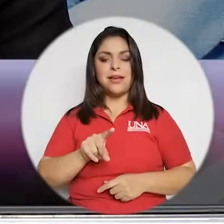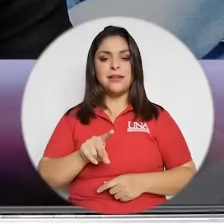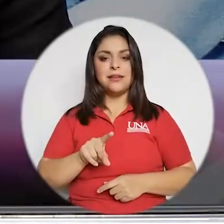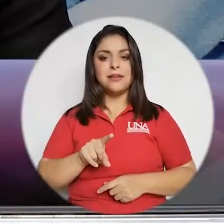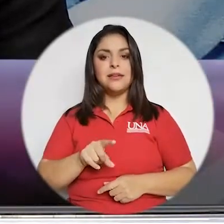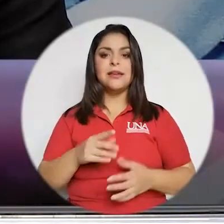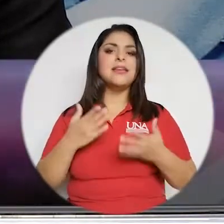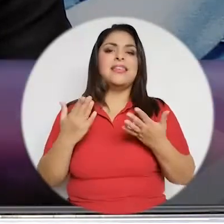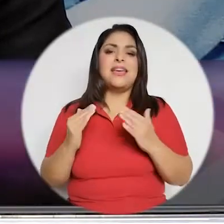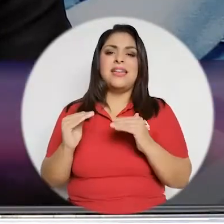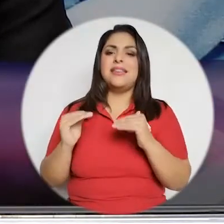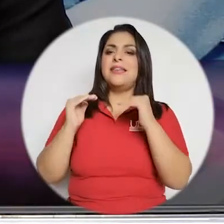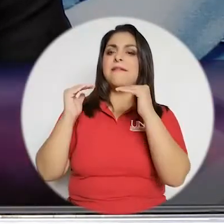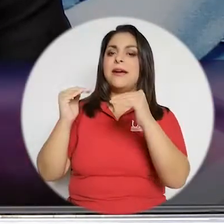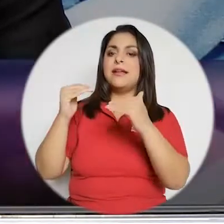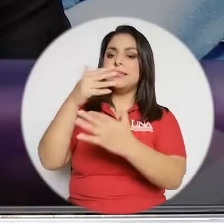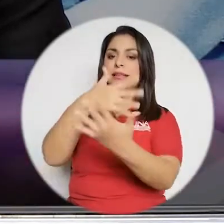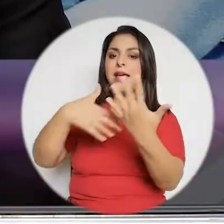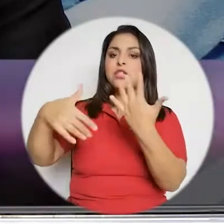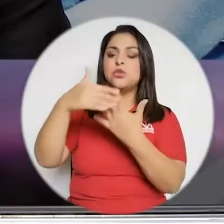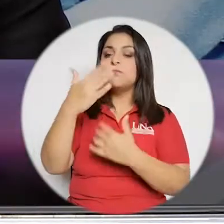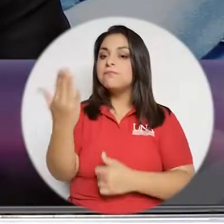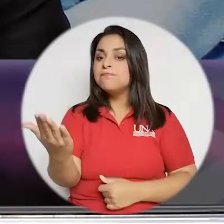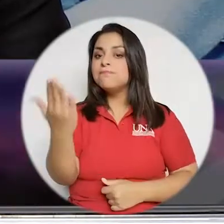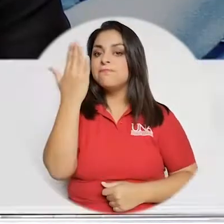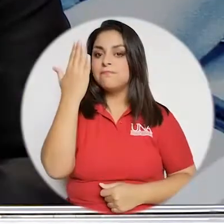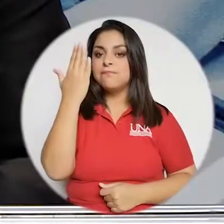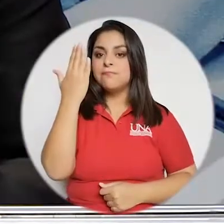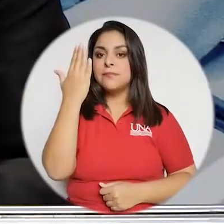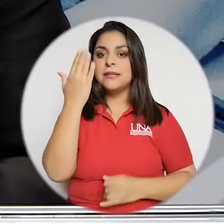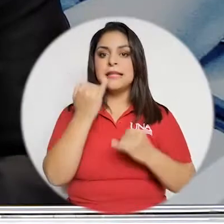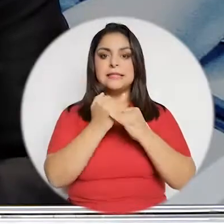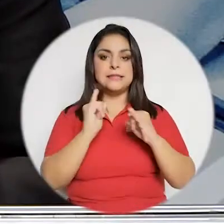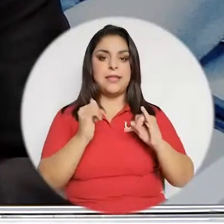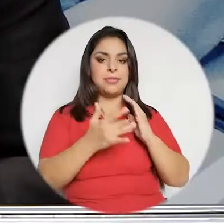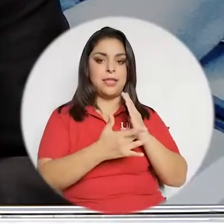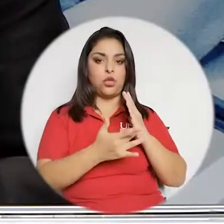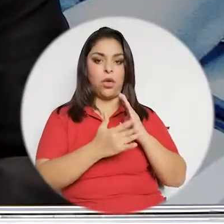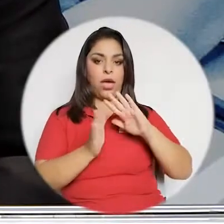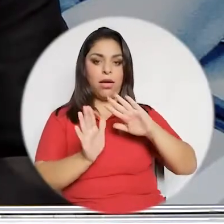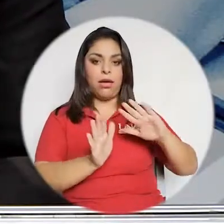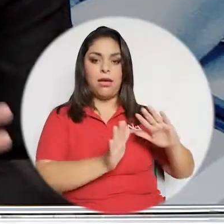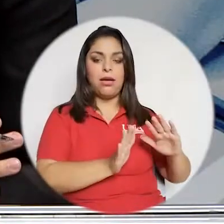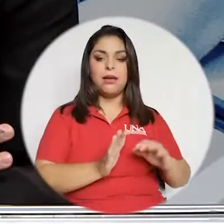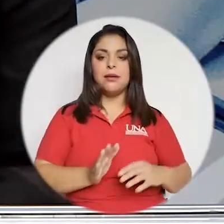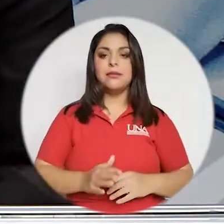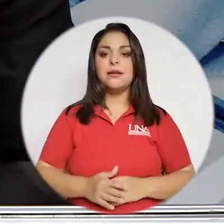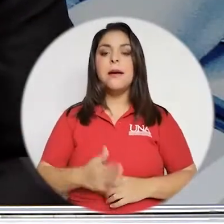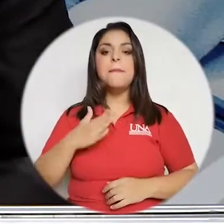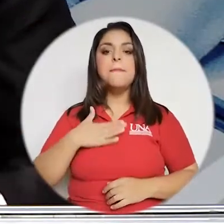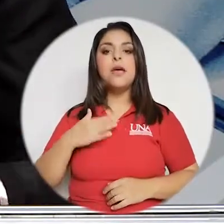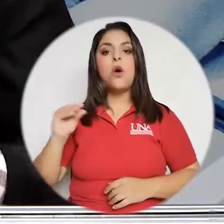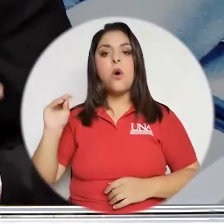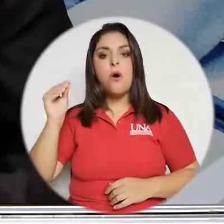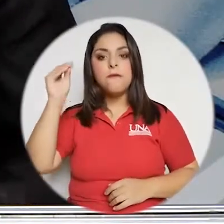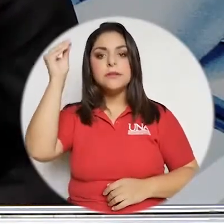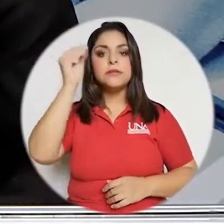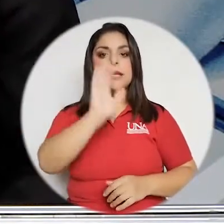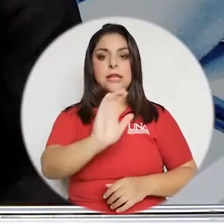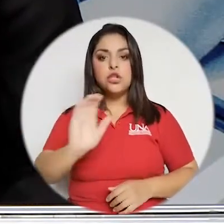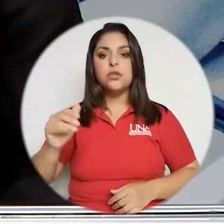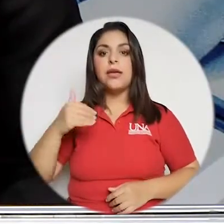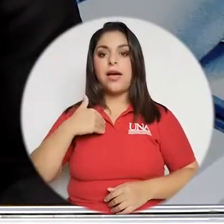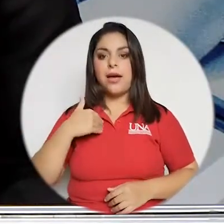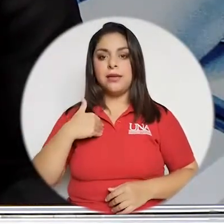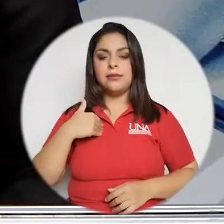tenemos que preguntarnos acerca de qué nivel de interacción cara a cara sin mediación tecnológica están